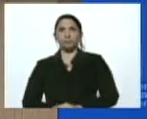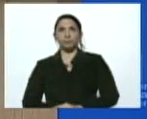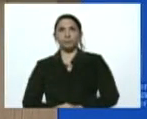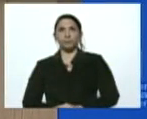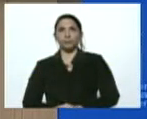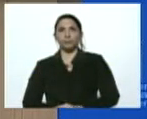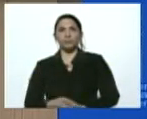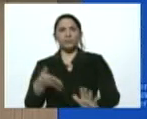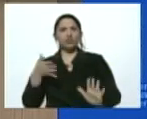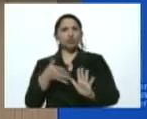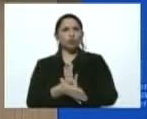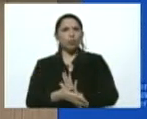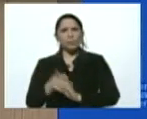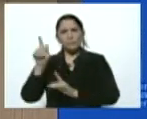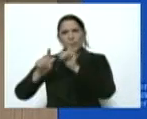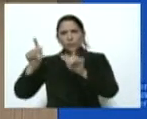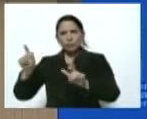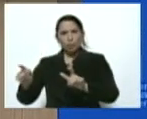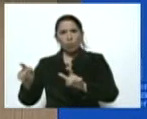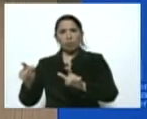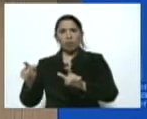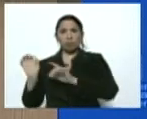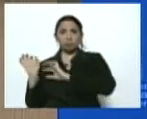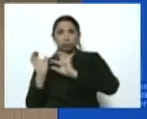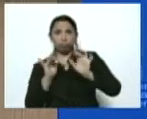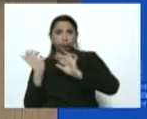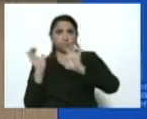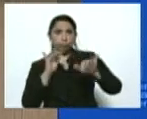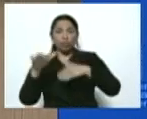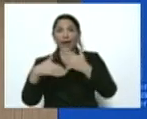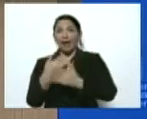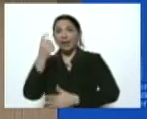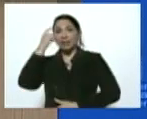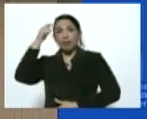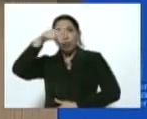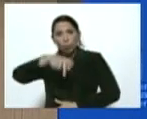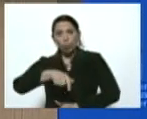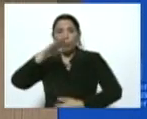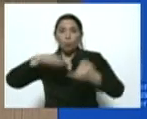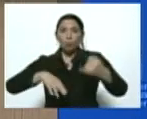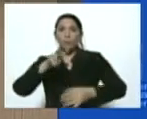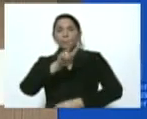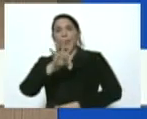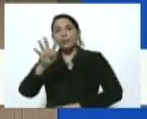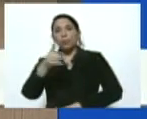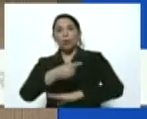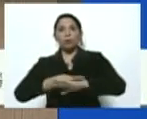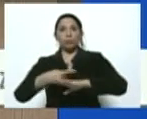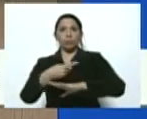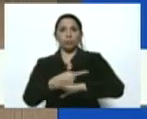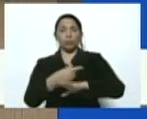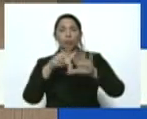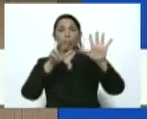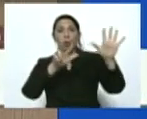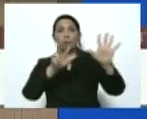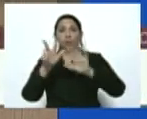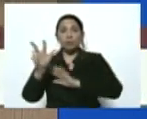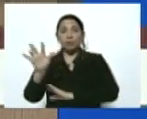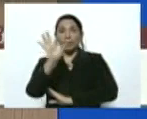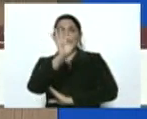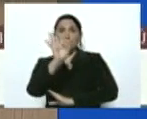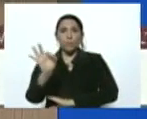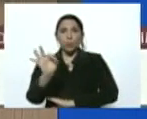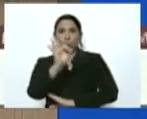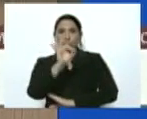relacionado con estos casos importados que al día de hoy en las últimas 24 horas el 83%